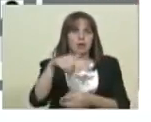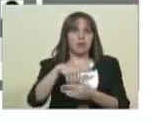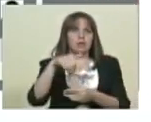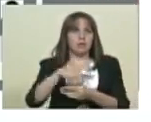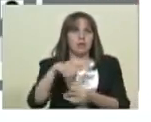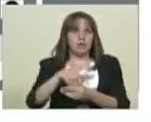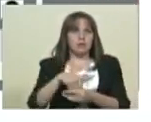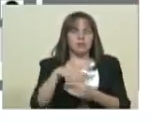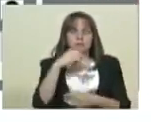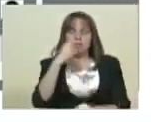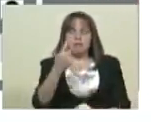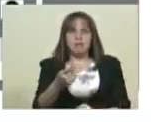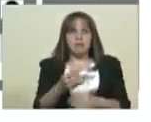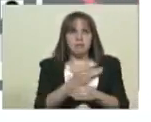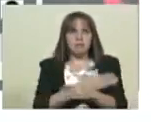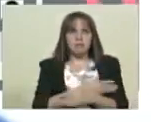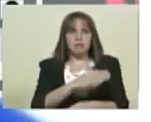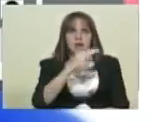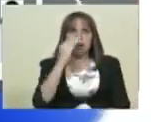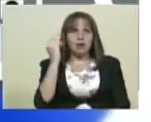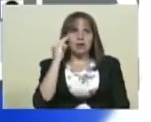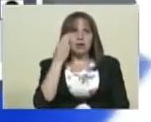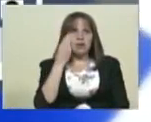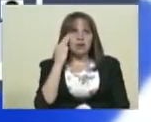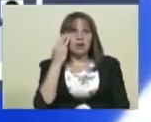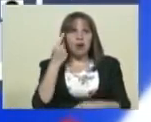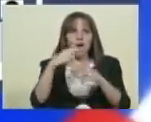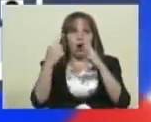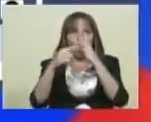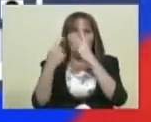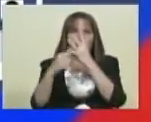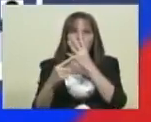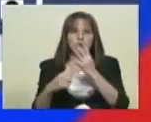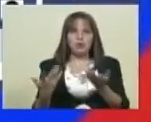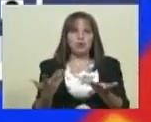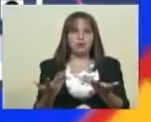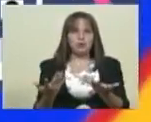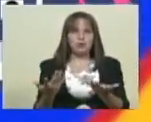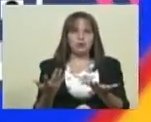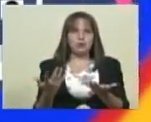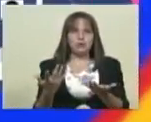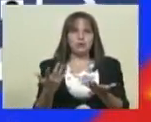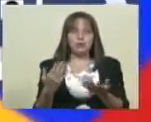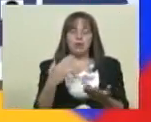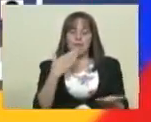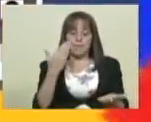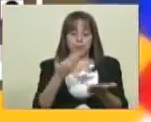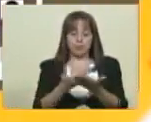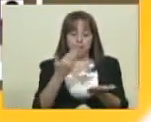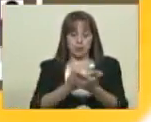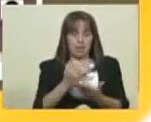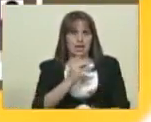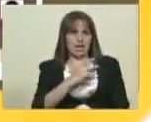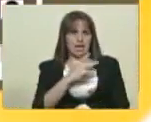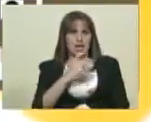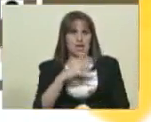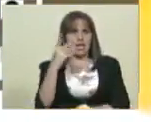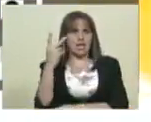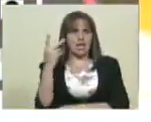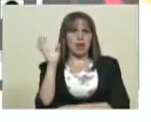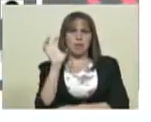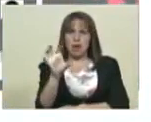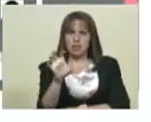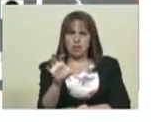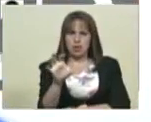mencionábamos en las llamadas redes sociales, está que supuestamente se exigiría el carnet de la patria, que tiene una función